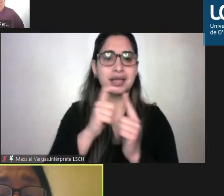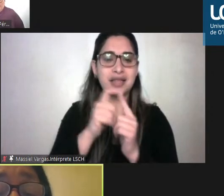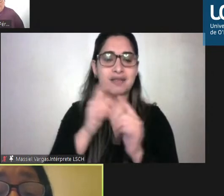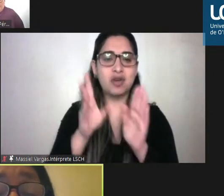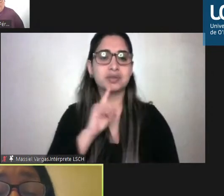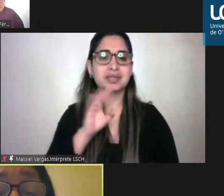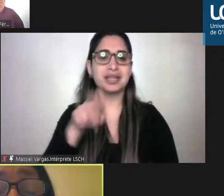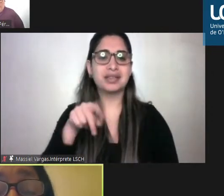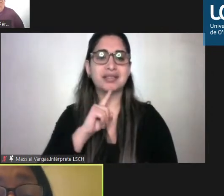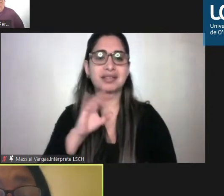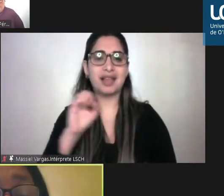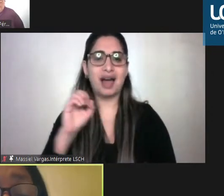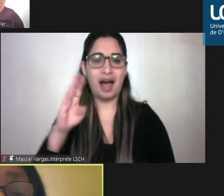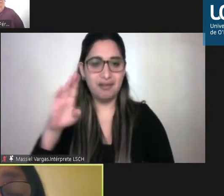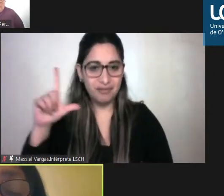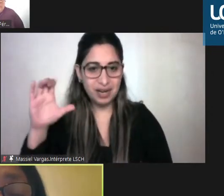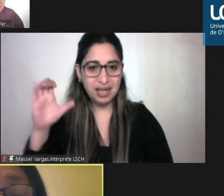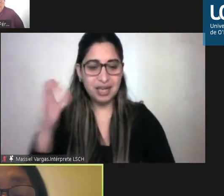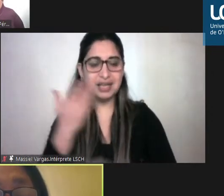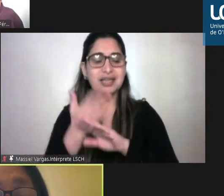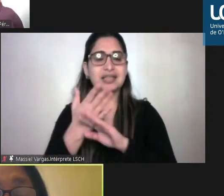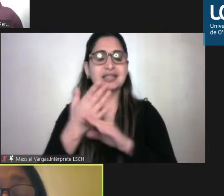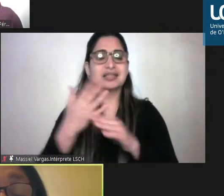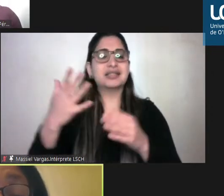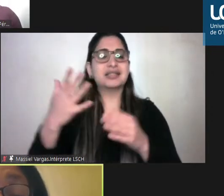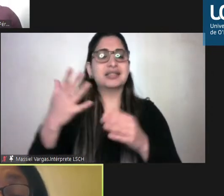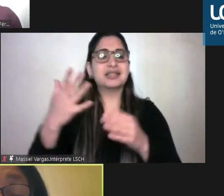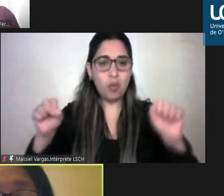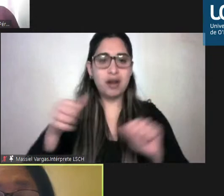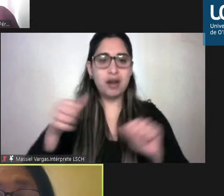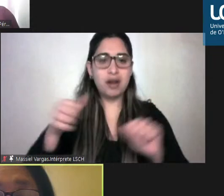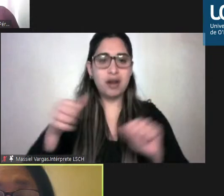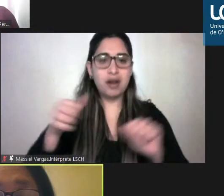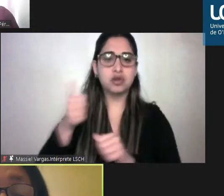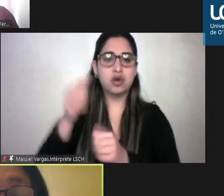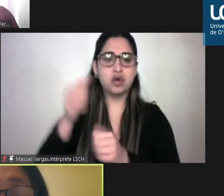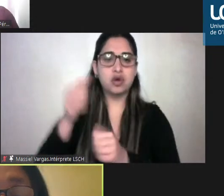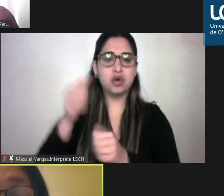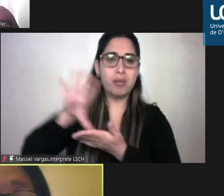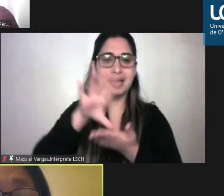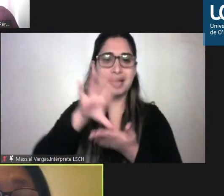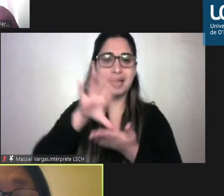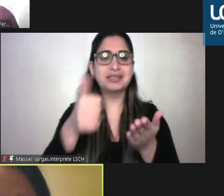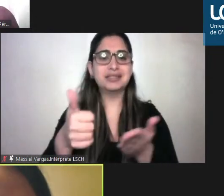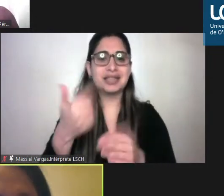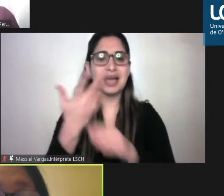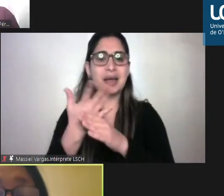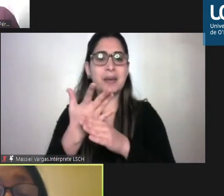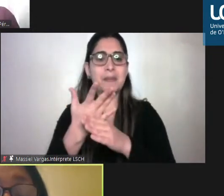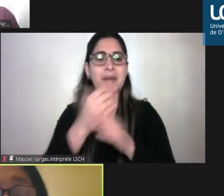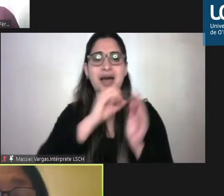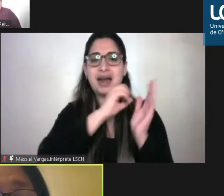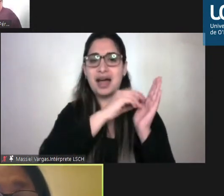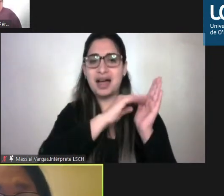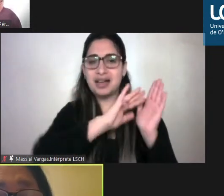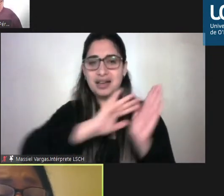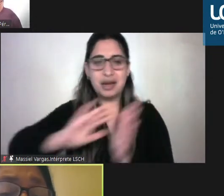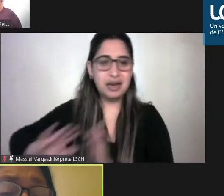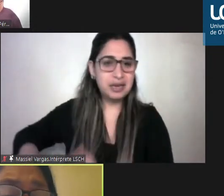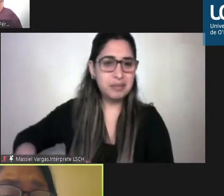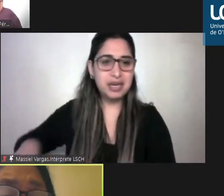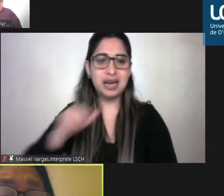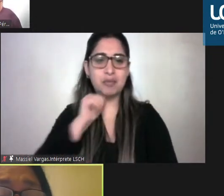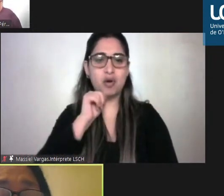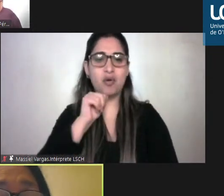en la cual se comprometen todos los países fíjense bien para eliminar la pobreza para eliminar el